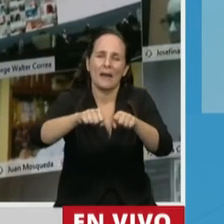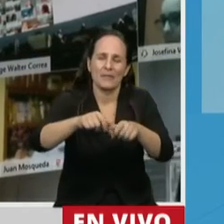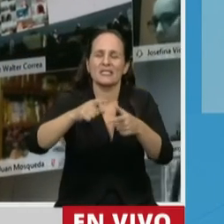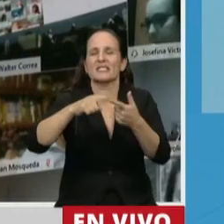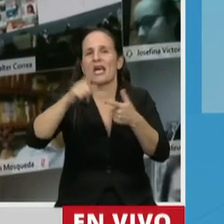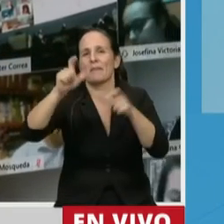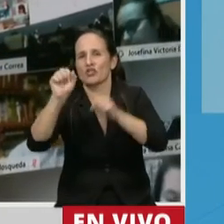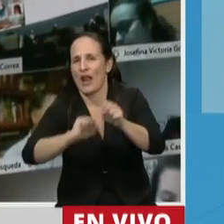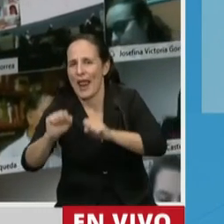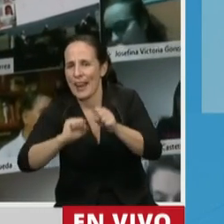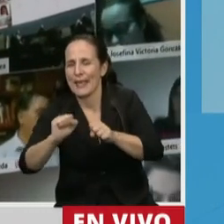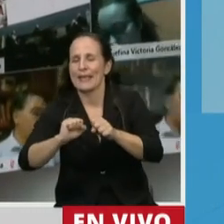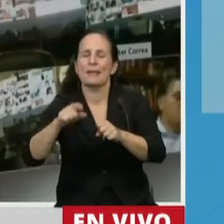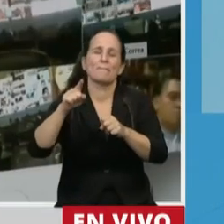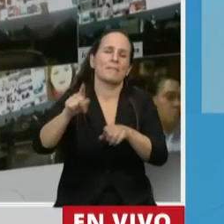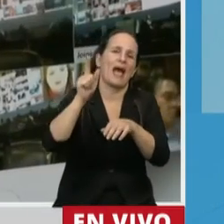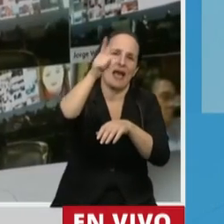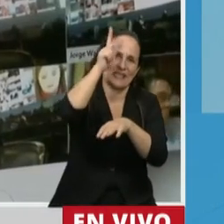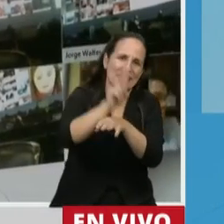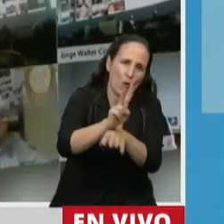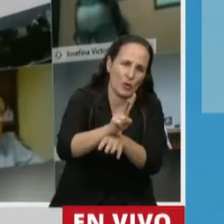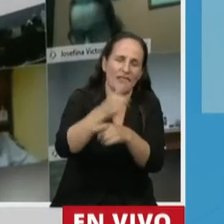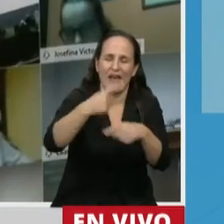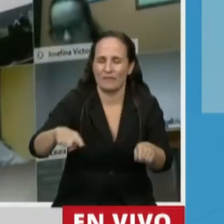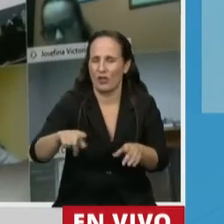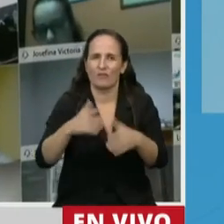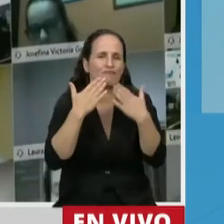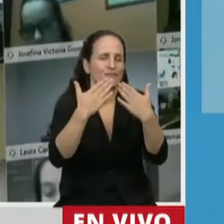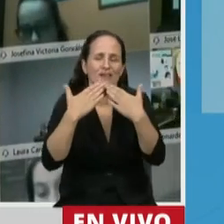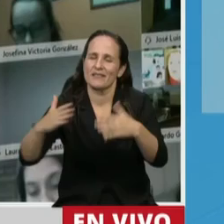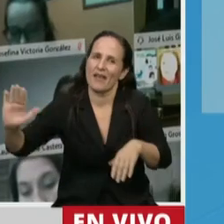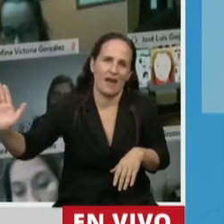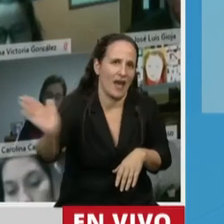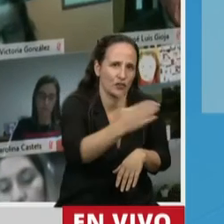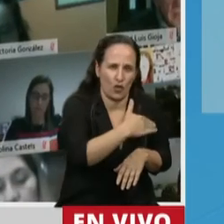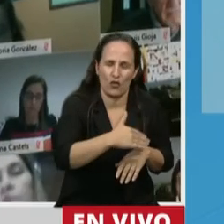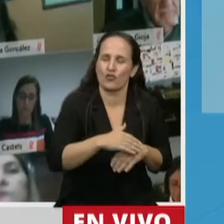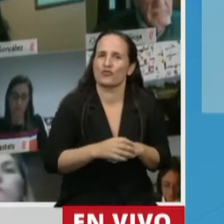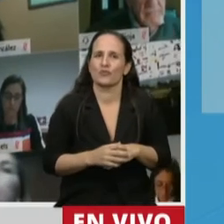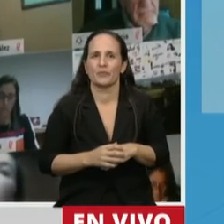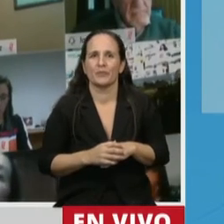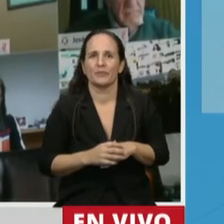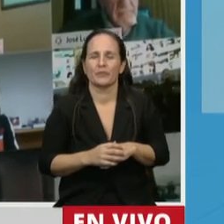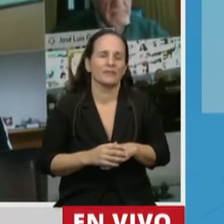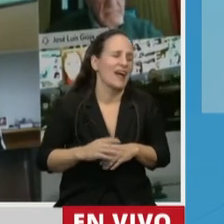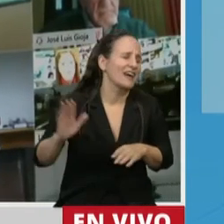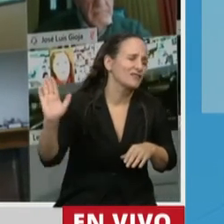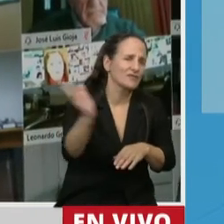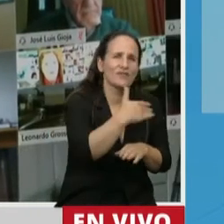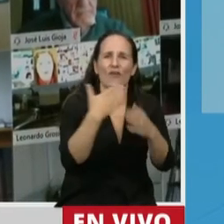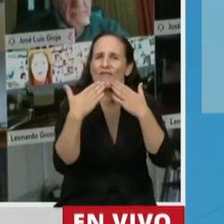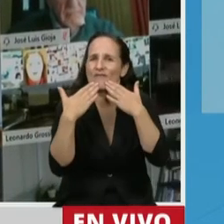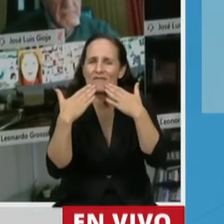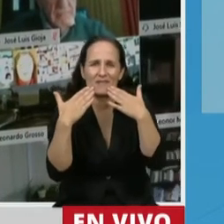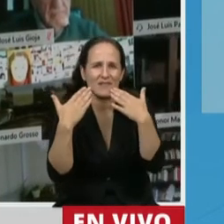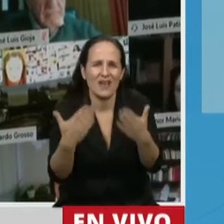limpieza, de mantenimiento y seguridad de los centros de salud. A todos, del primero al último, porque